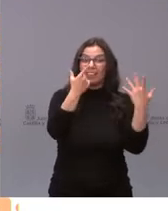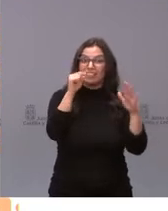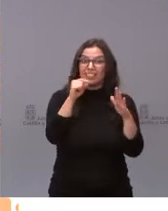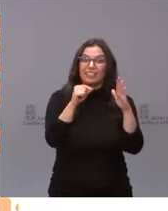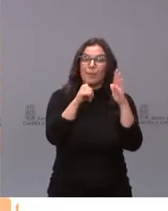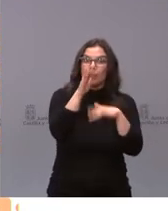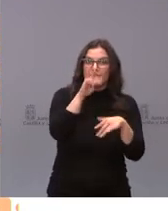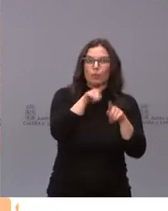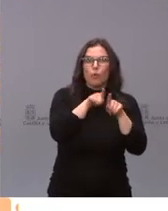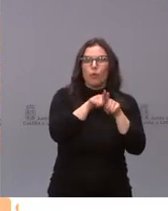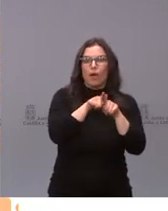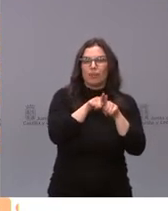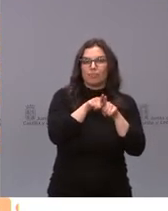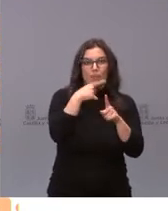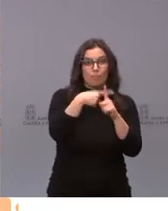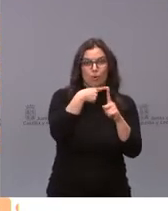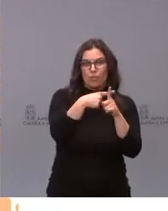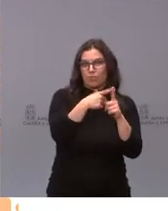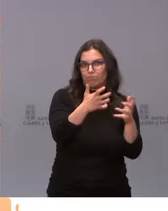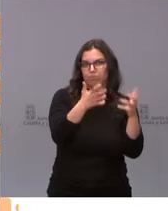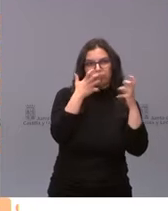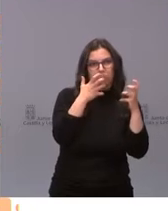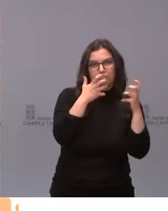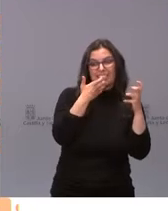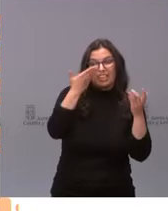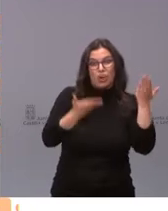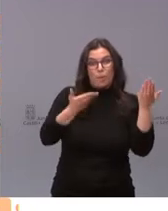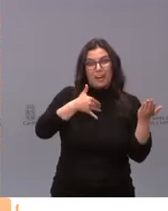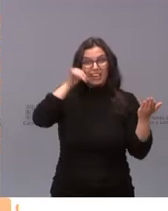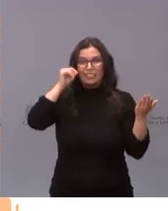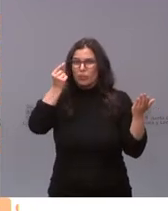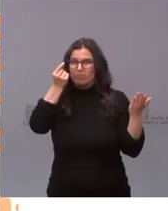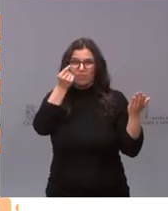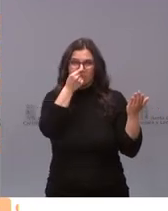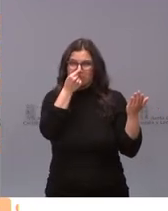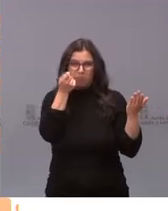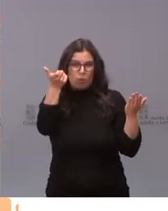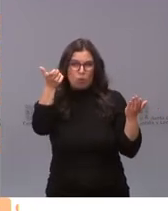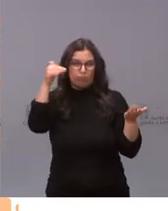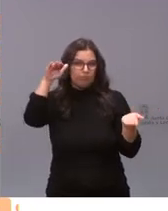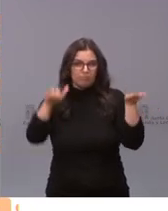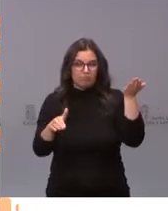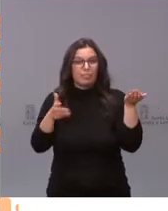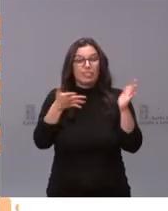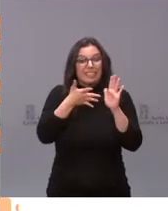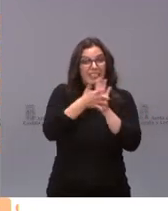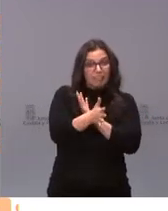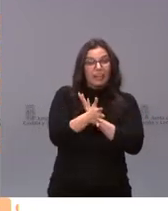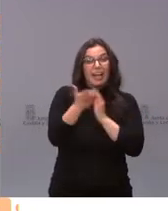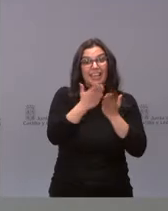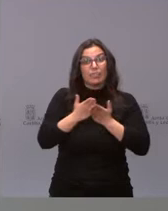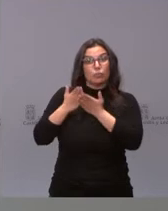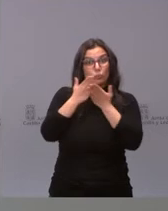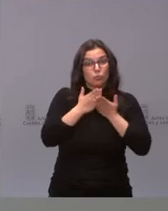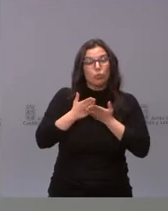muchísimos beneficios comparados con los mínimos riesgos que puede tener. Es decir, que este estudio